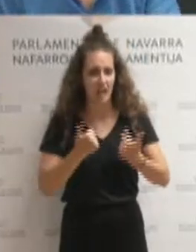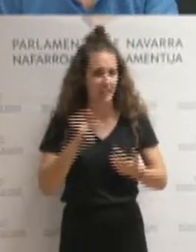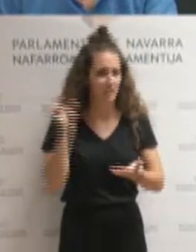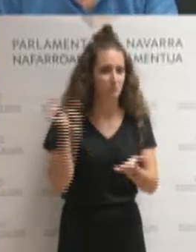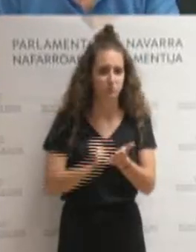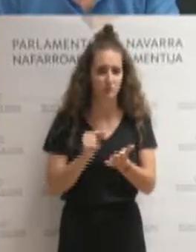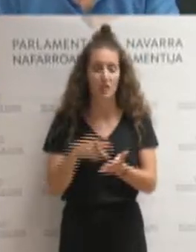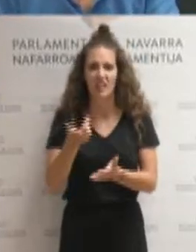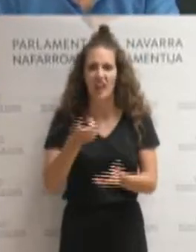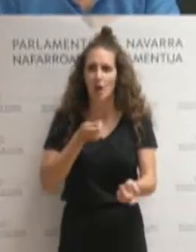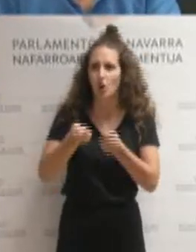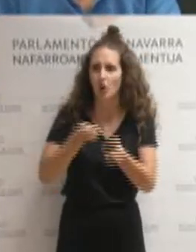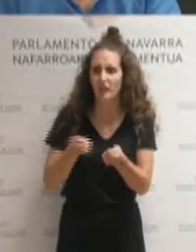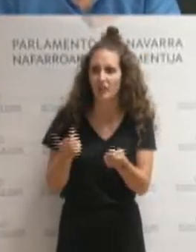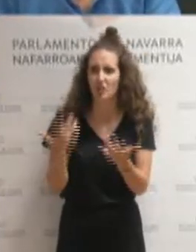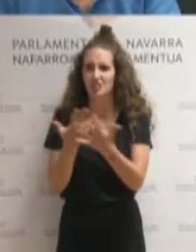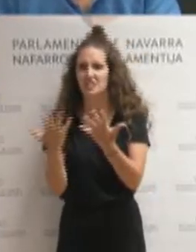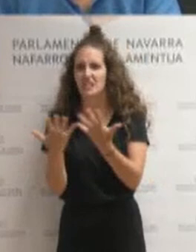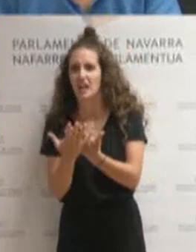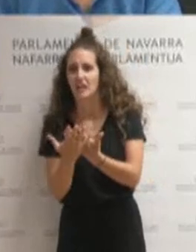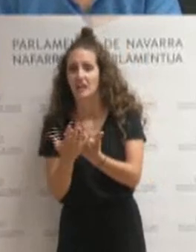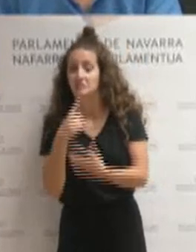Hablar de coordinación, de sinergias.